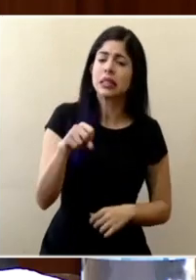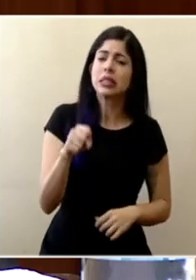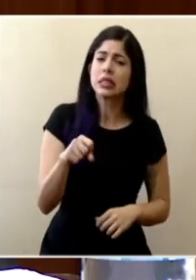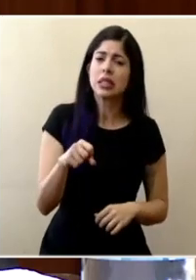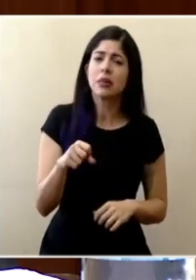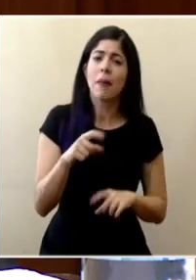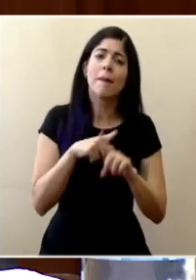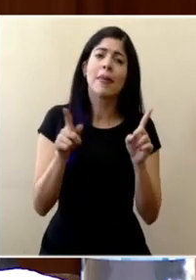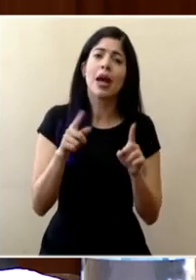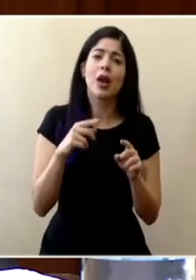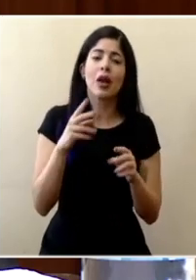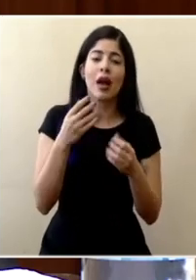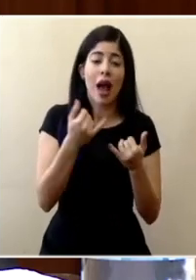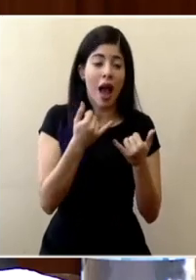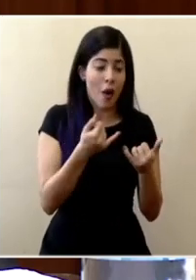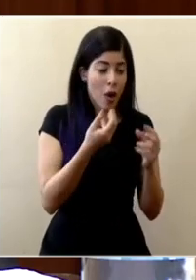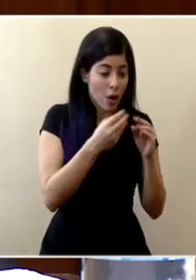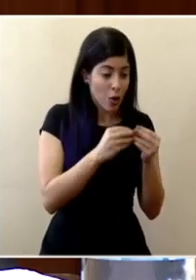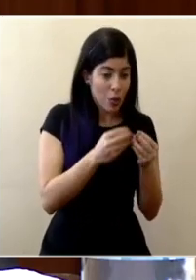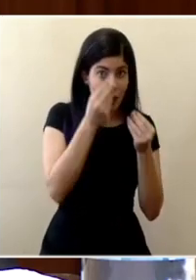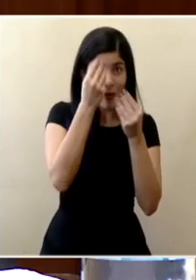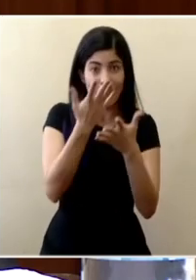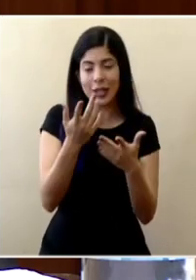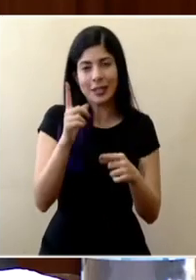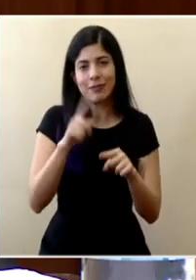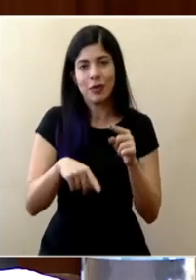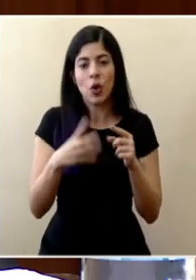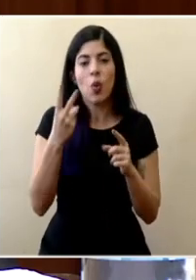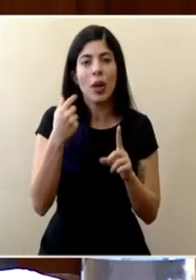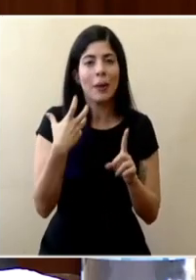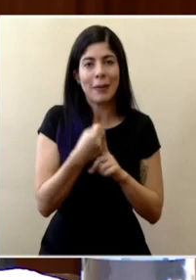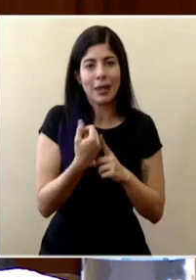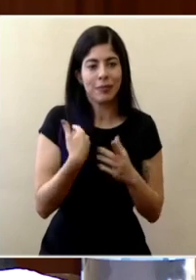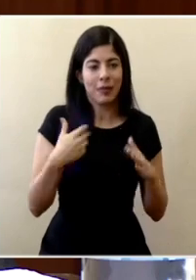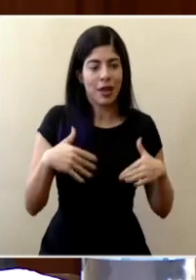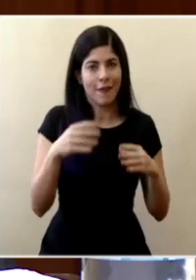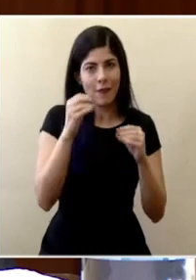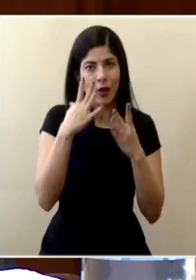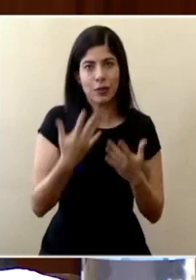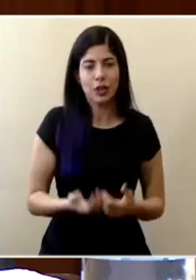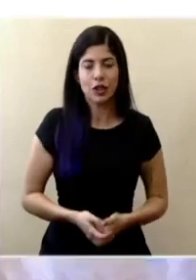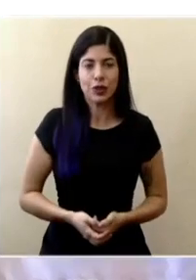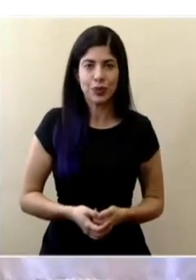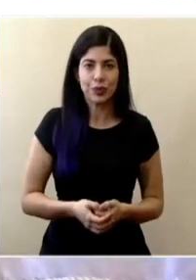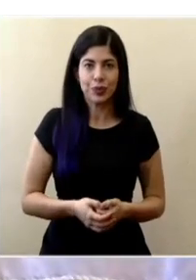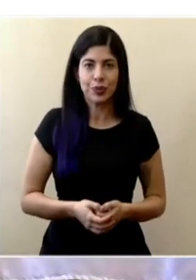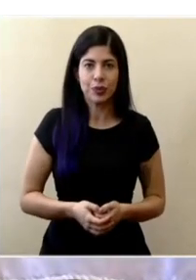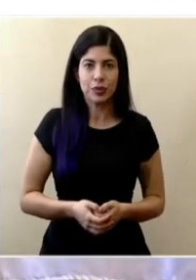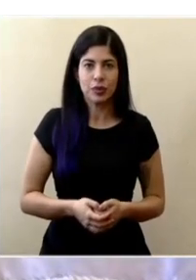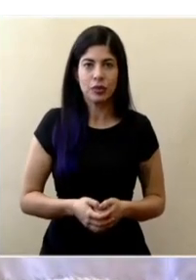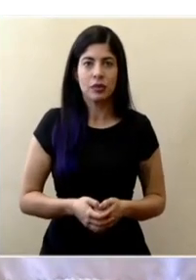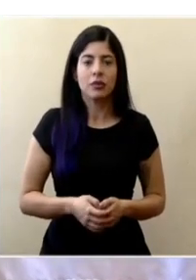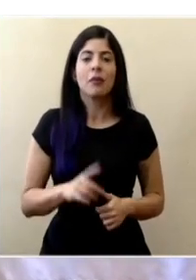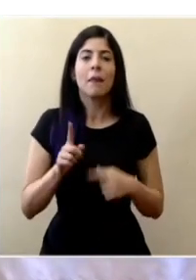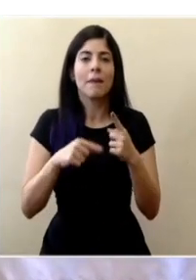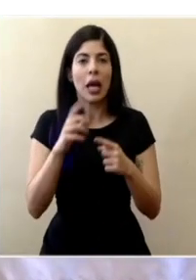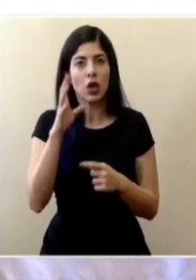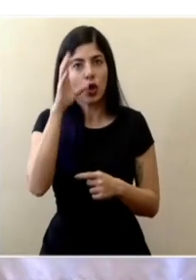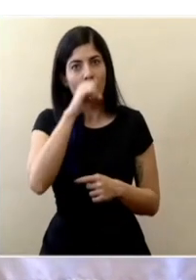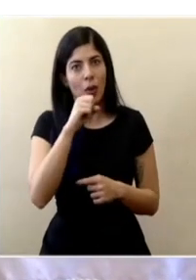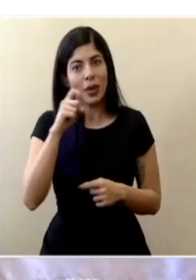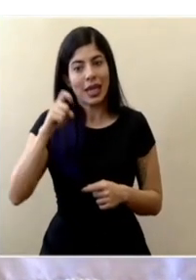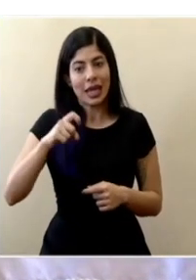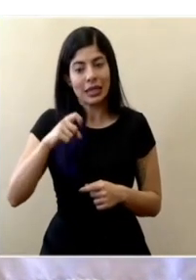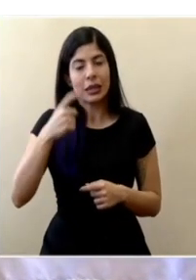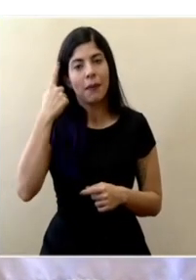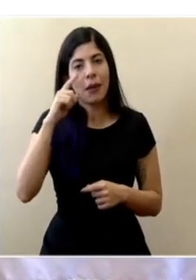podría llevar la información en datos del impacto no tengo esa información ahorita vamos a contemplar esa necesidad